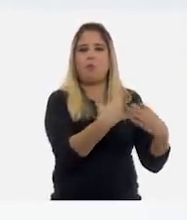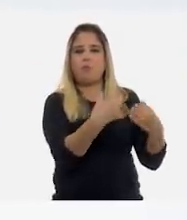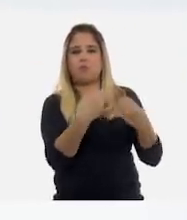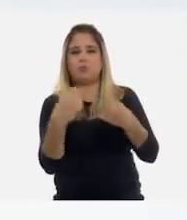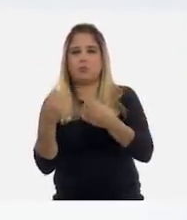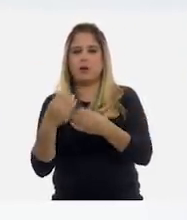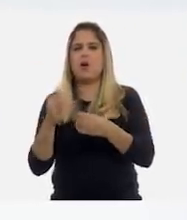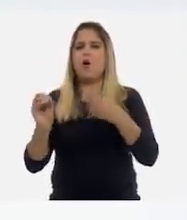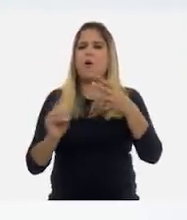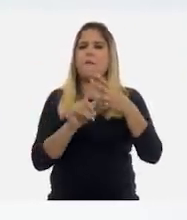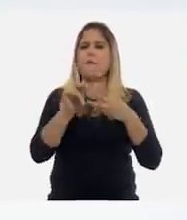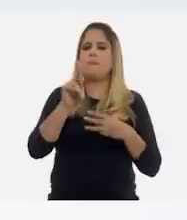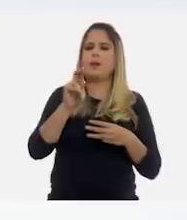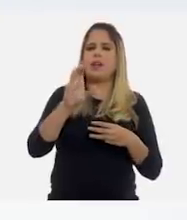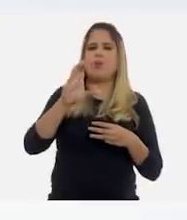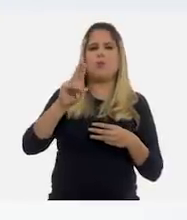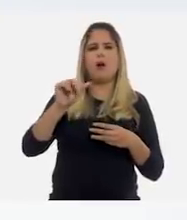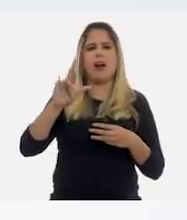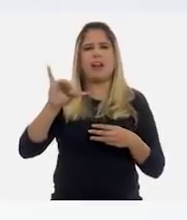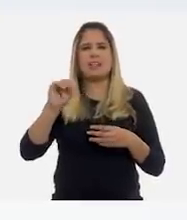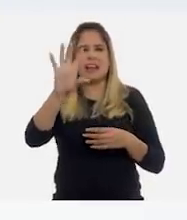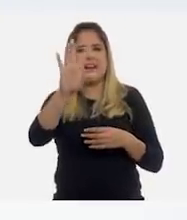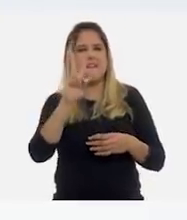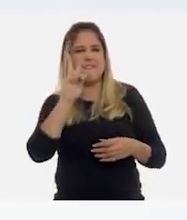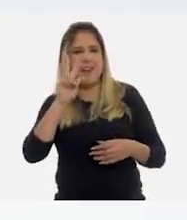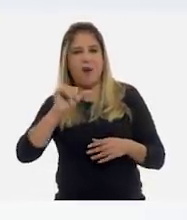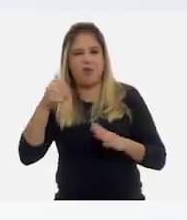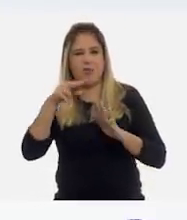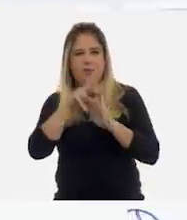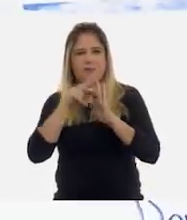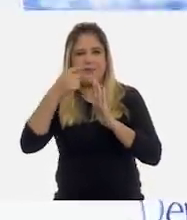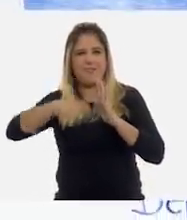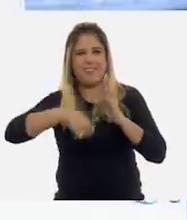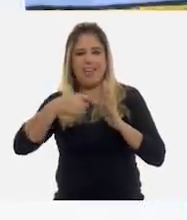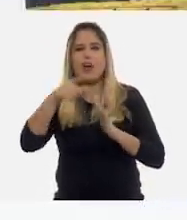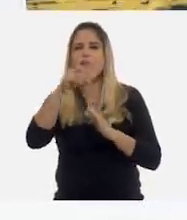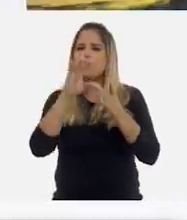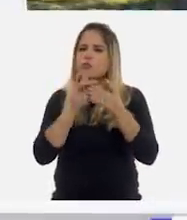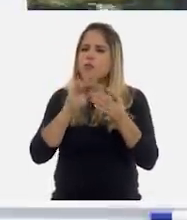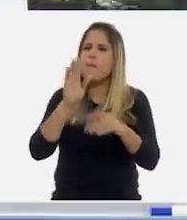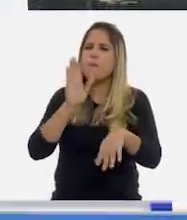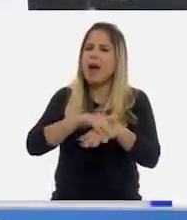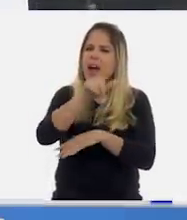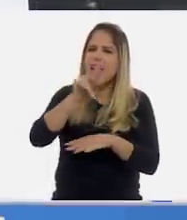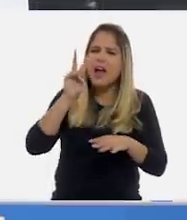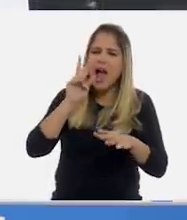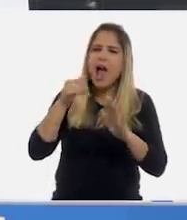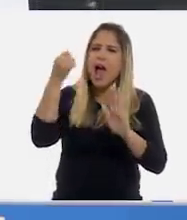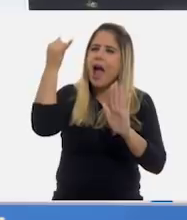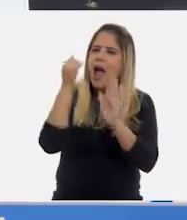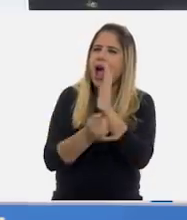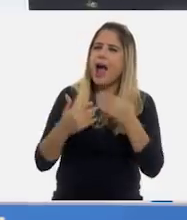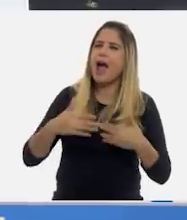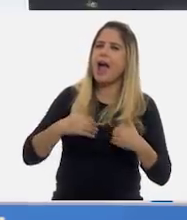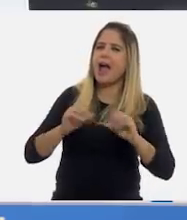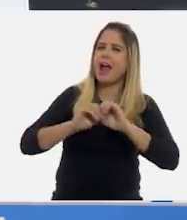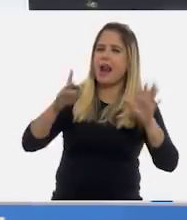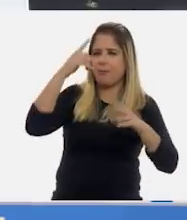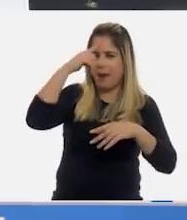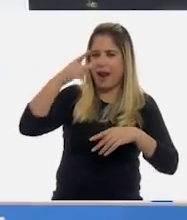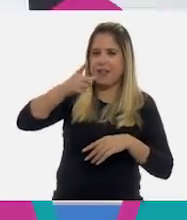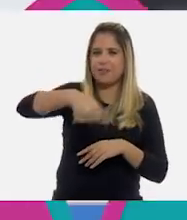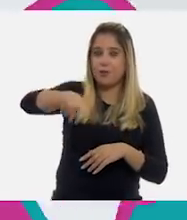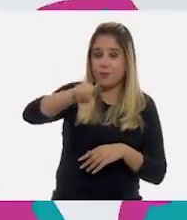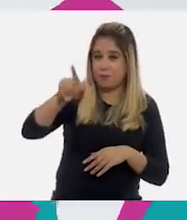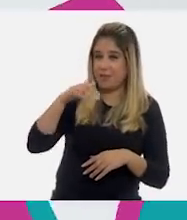pecuarias. Veamos el siguiente video que tenemos preparado para ustedes. ¿Les parece, Juan Carlos? Me parece,